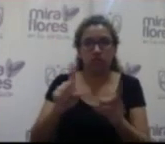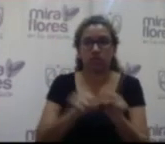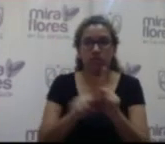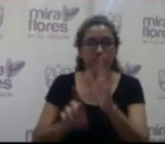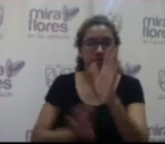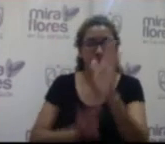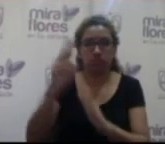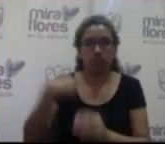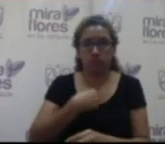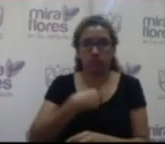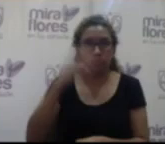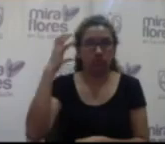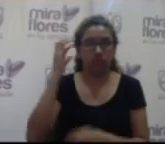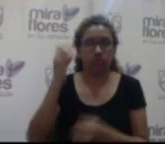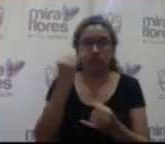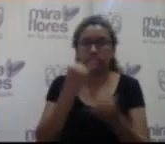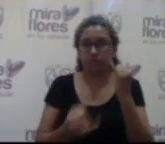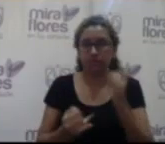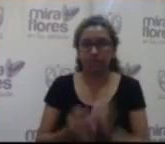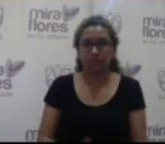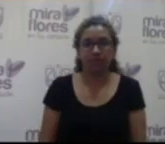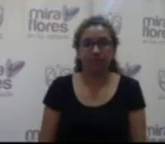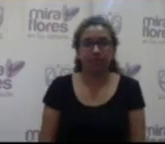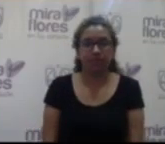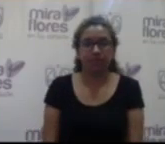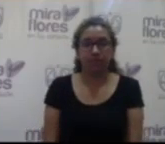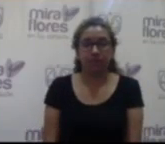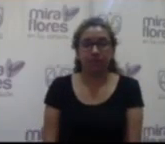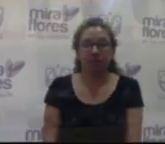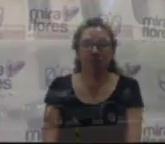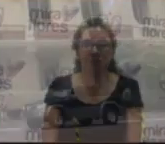muchas gracias se levanta la sesión gracias gracias